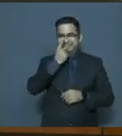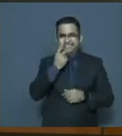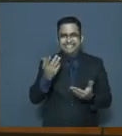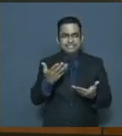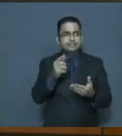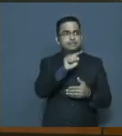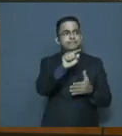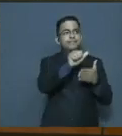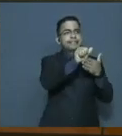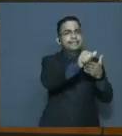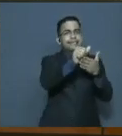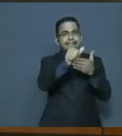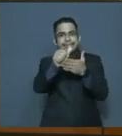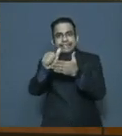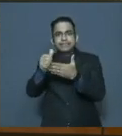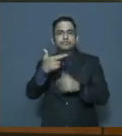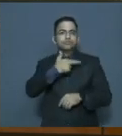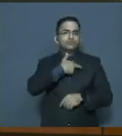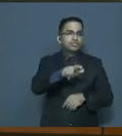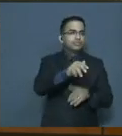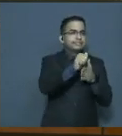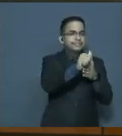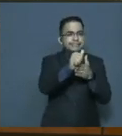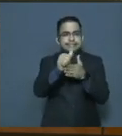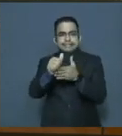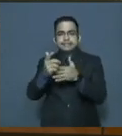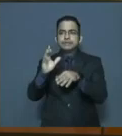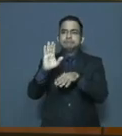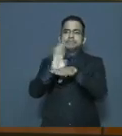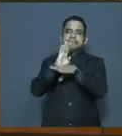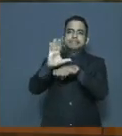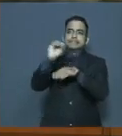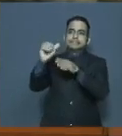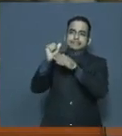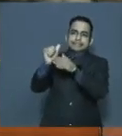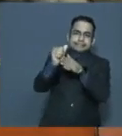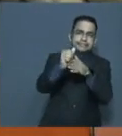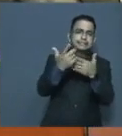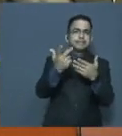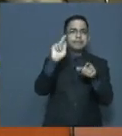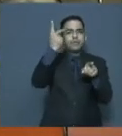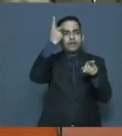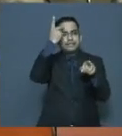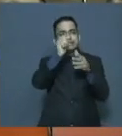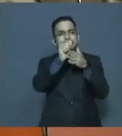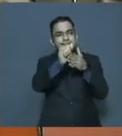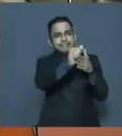sus líderes sectoriales, religiosos, empresariales, políticos y sociales.